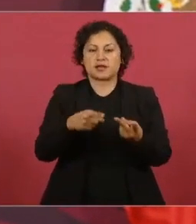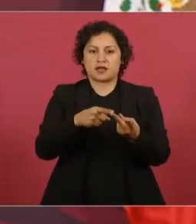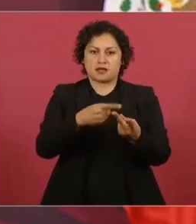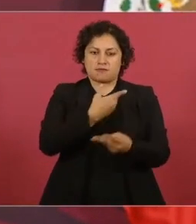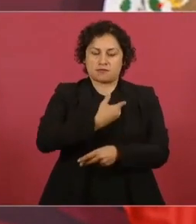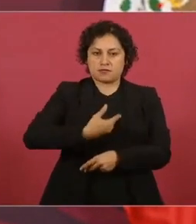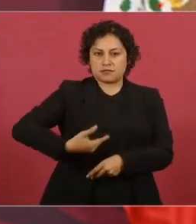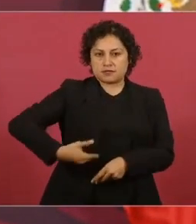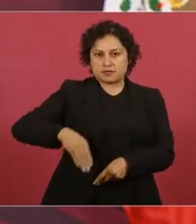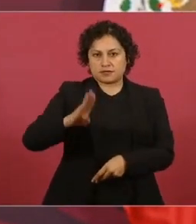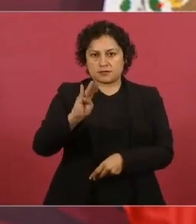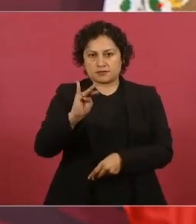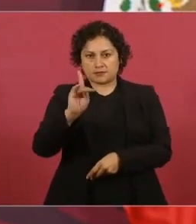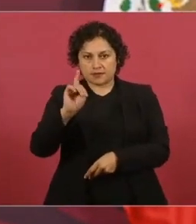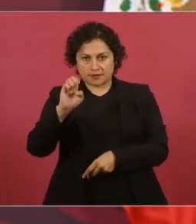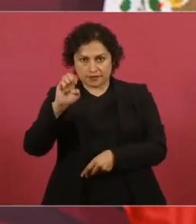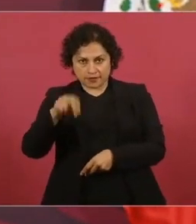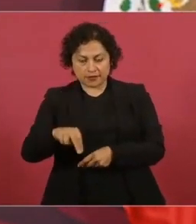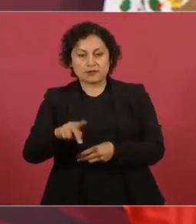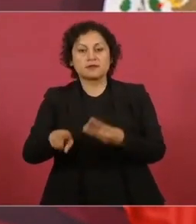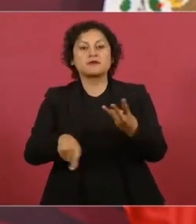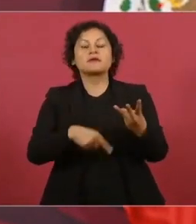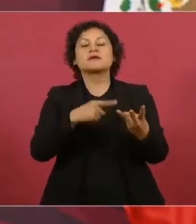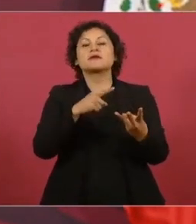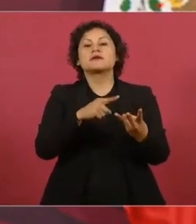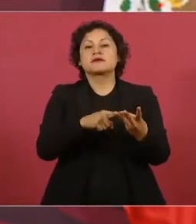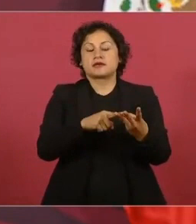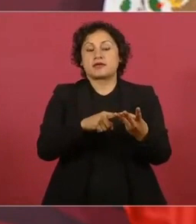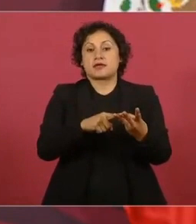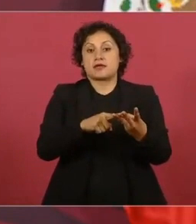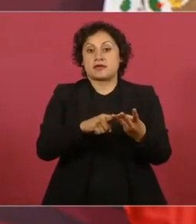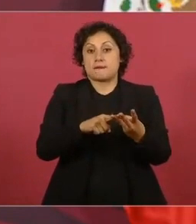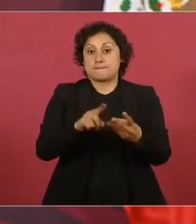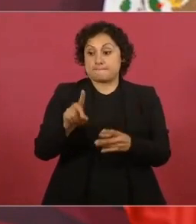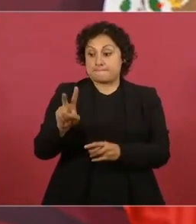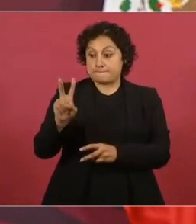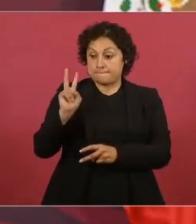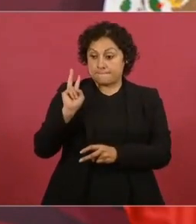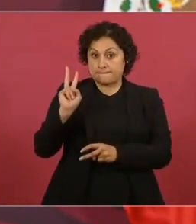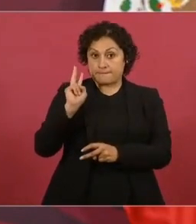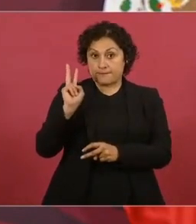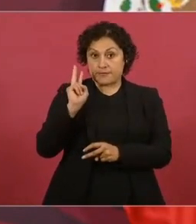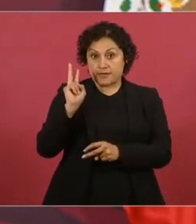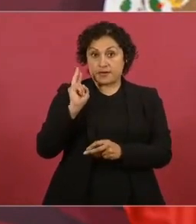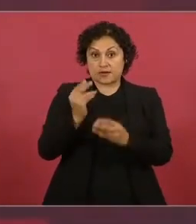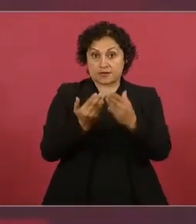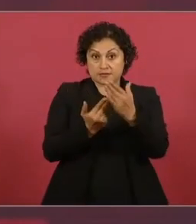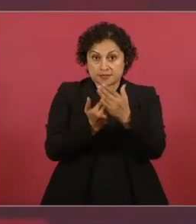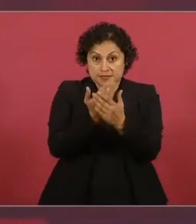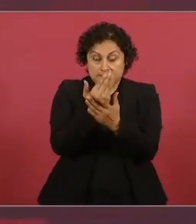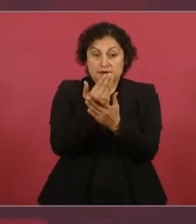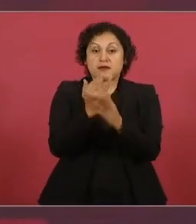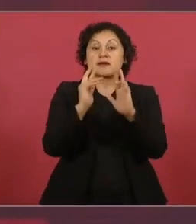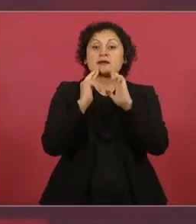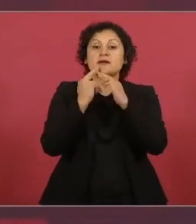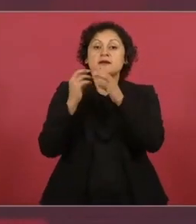y el viernes en la mañana fue la reunión bilateral con China